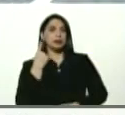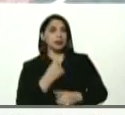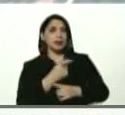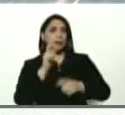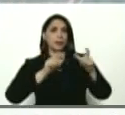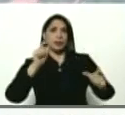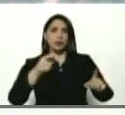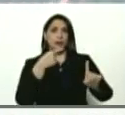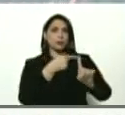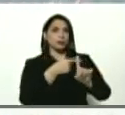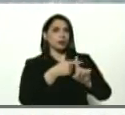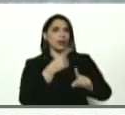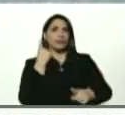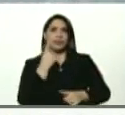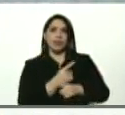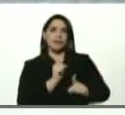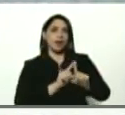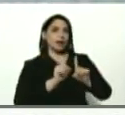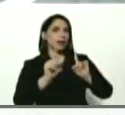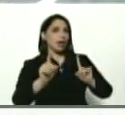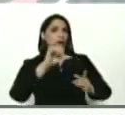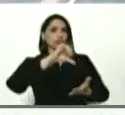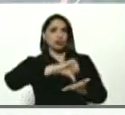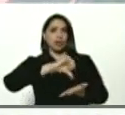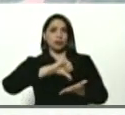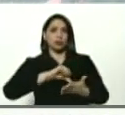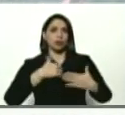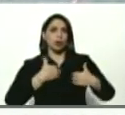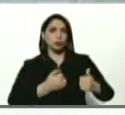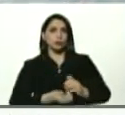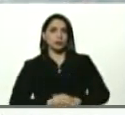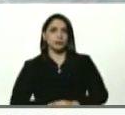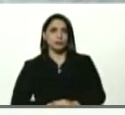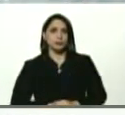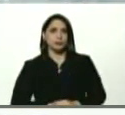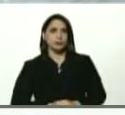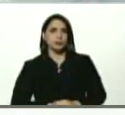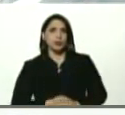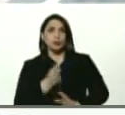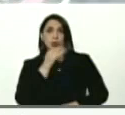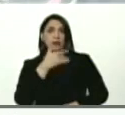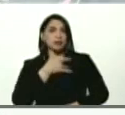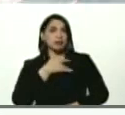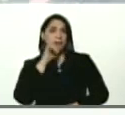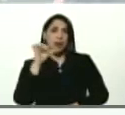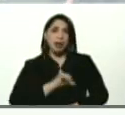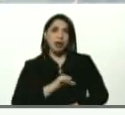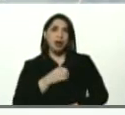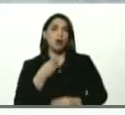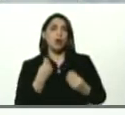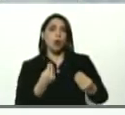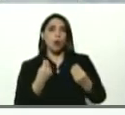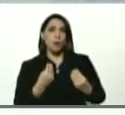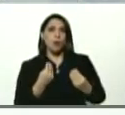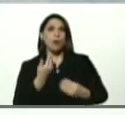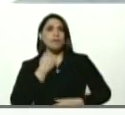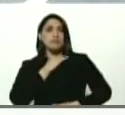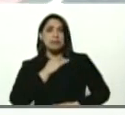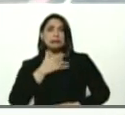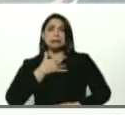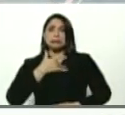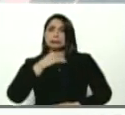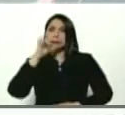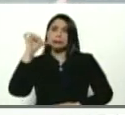positivos sean atlados en centro de salud, tanto los sintomáticos como los